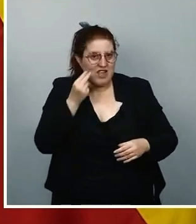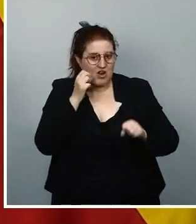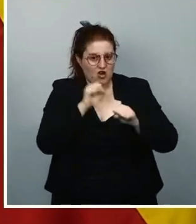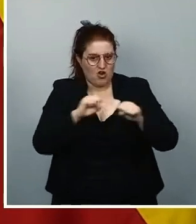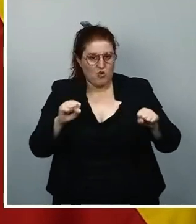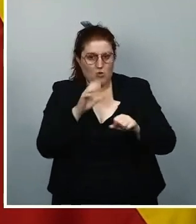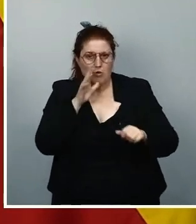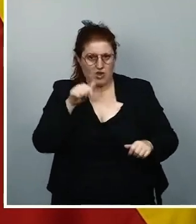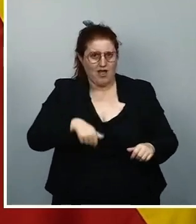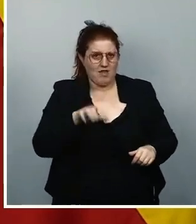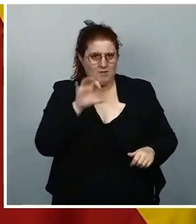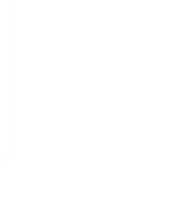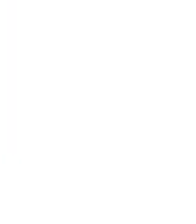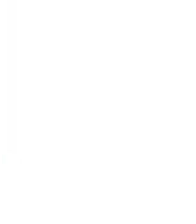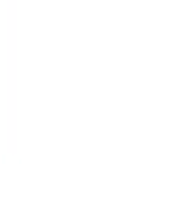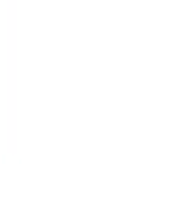mucho en este país. Gracias. Gracias.